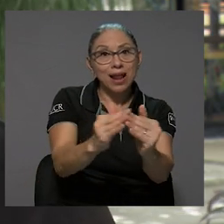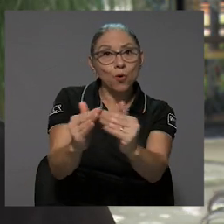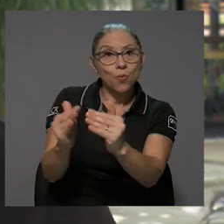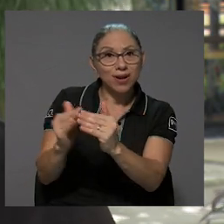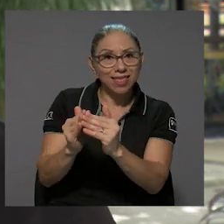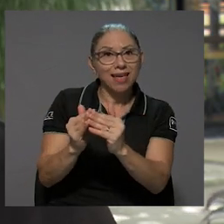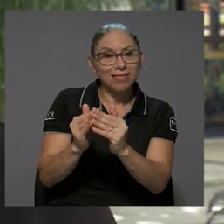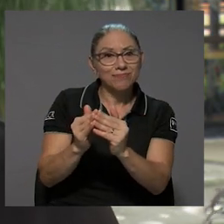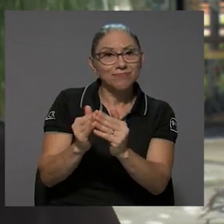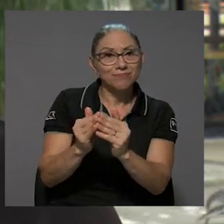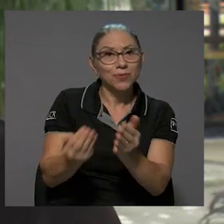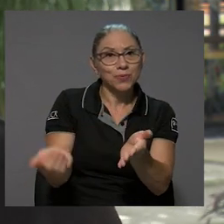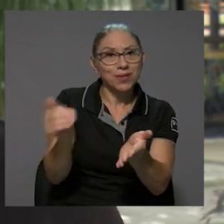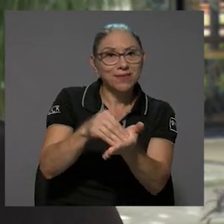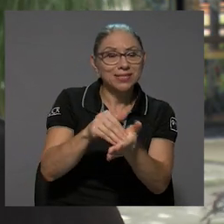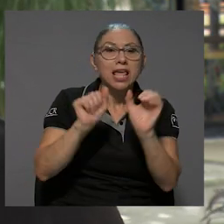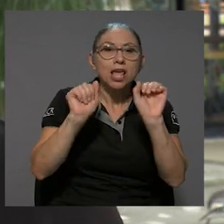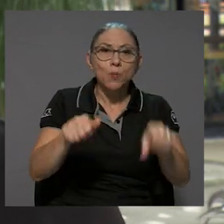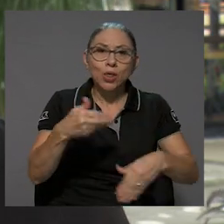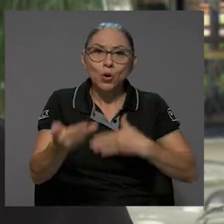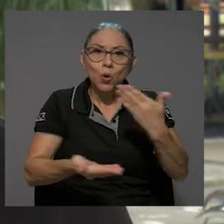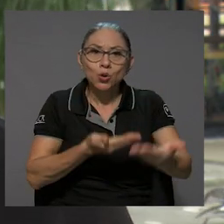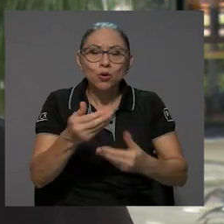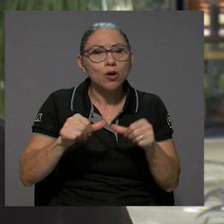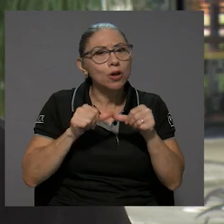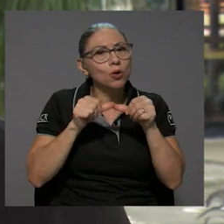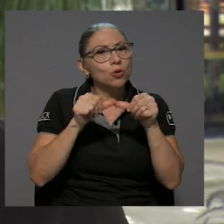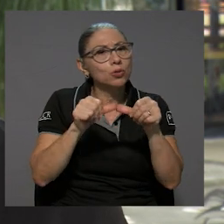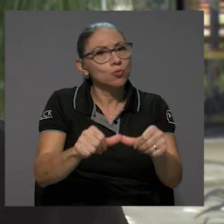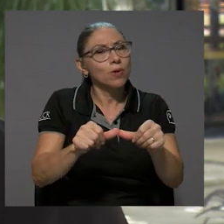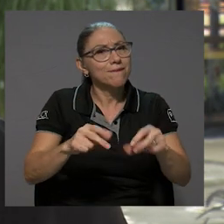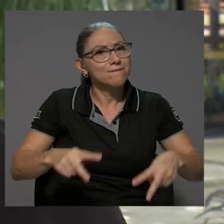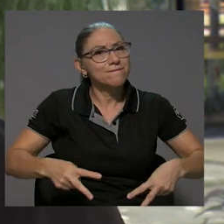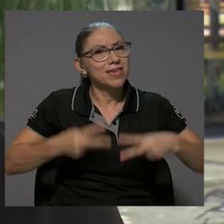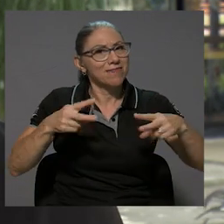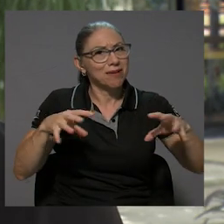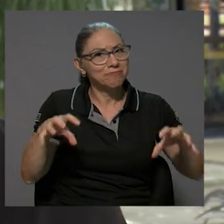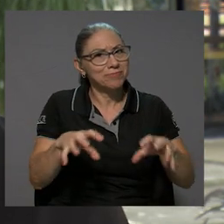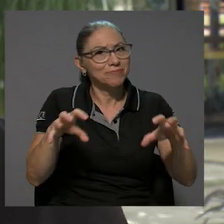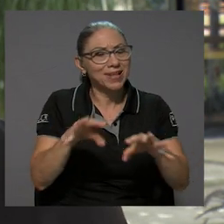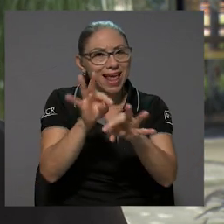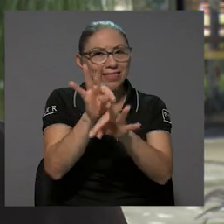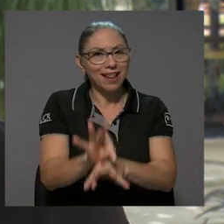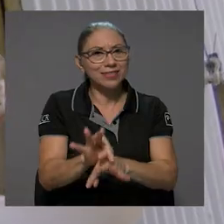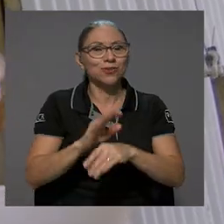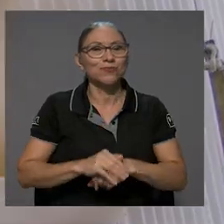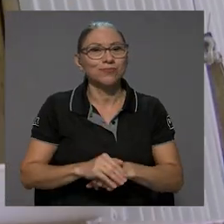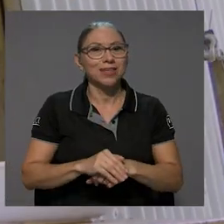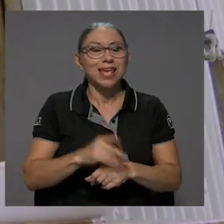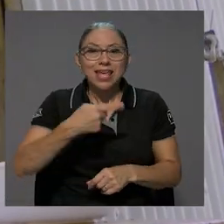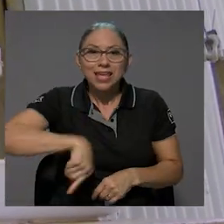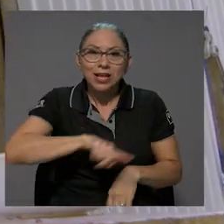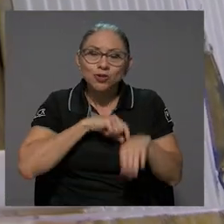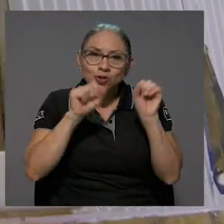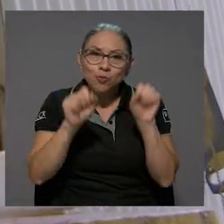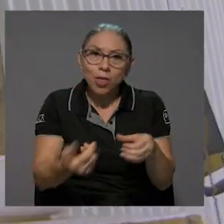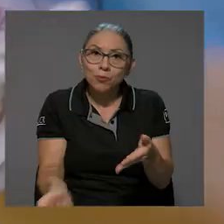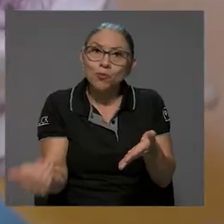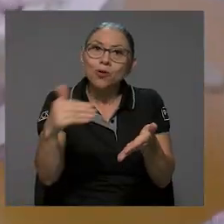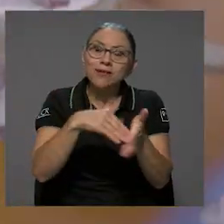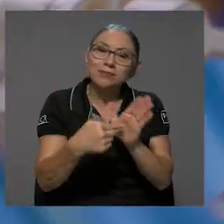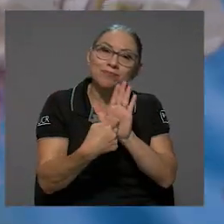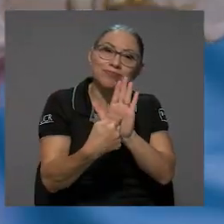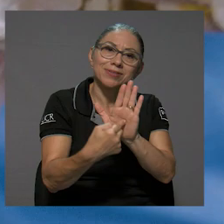comunidad y poder contribuir a que se mantenga viva la tradición y que de alguna manera podamos